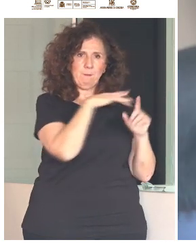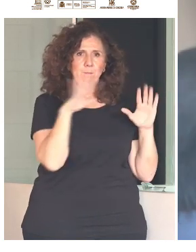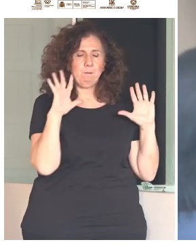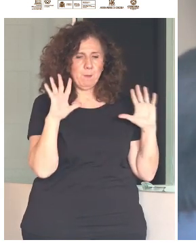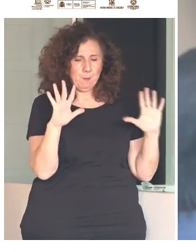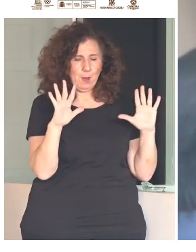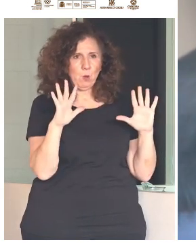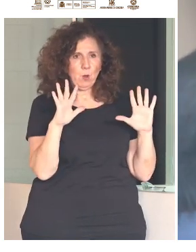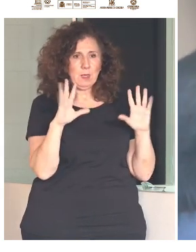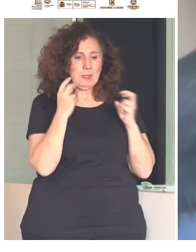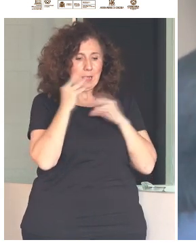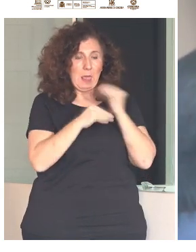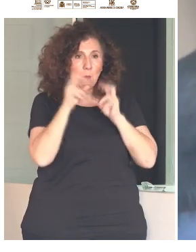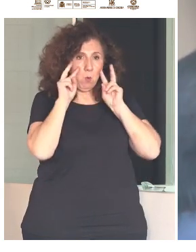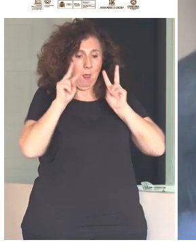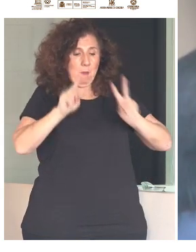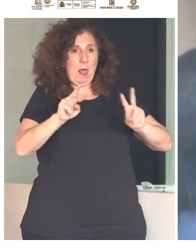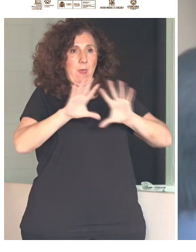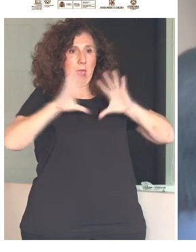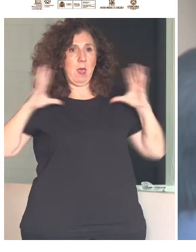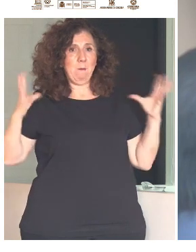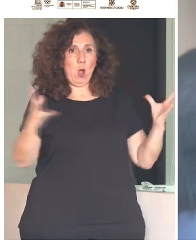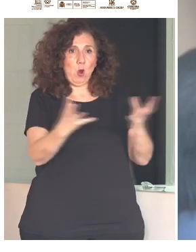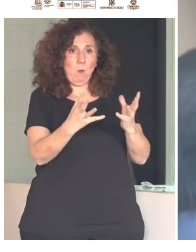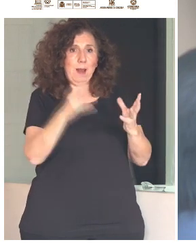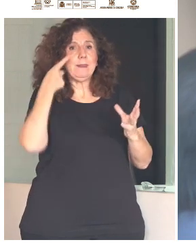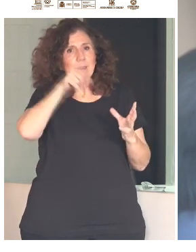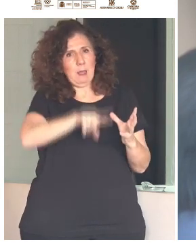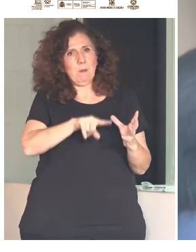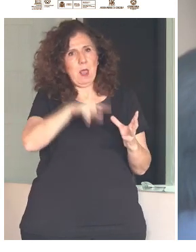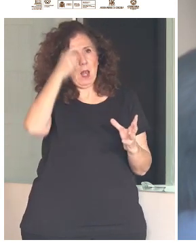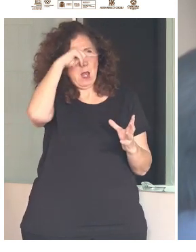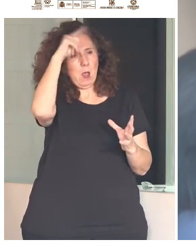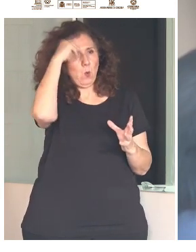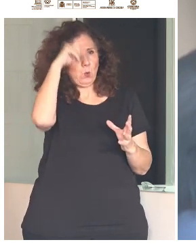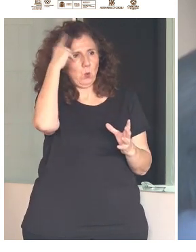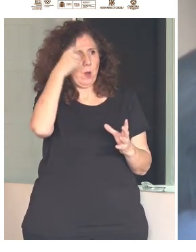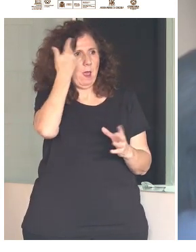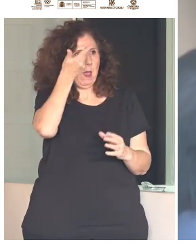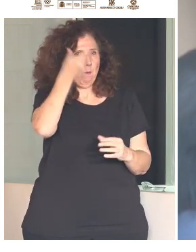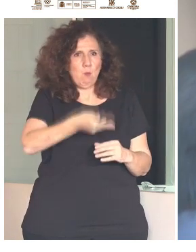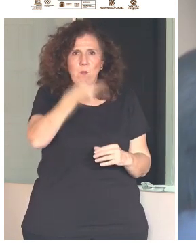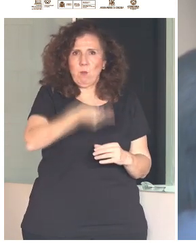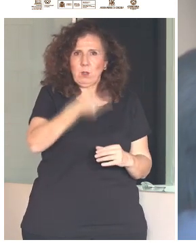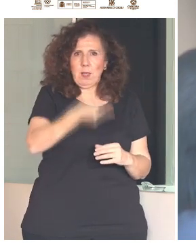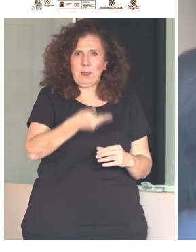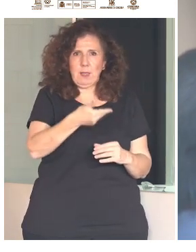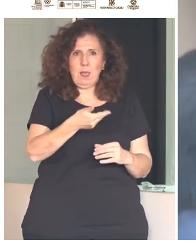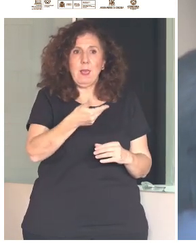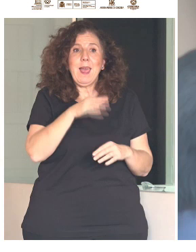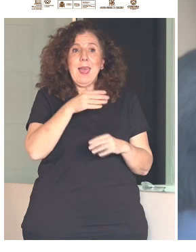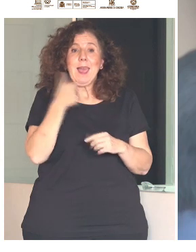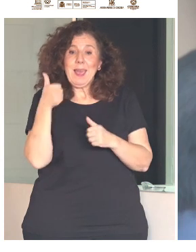global, nos percatamos que la cultura y la creatividad desempeñan un papel trascendental, transversal,